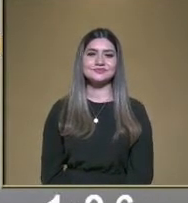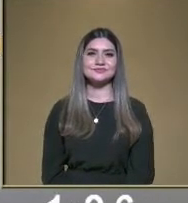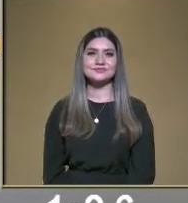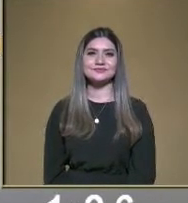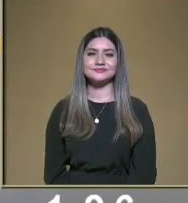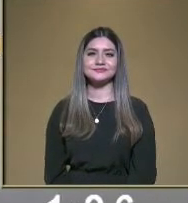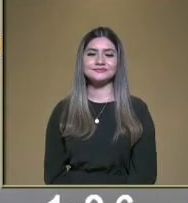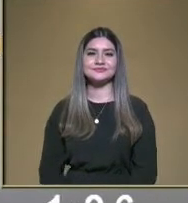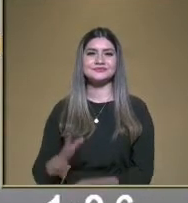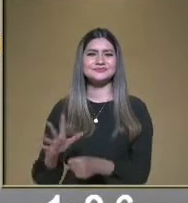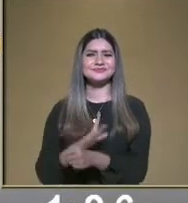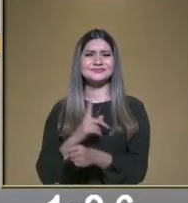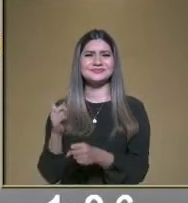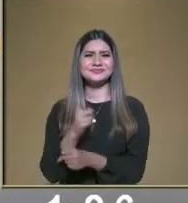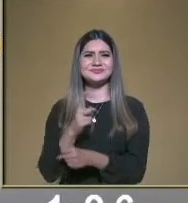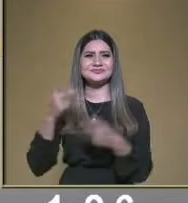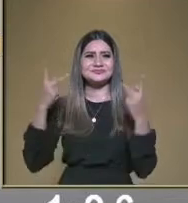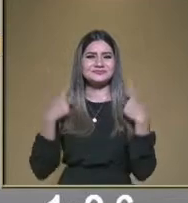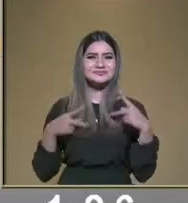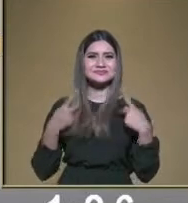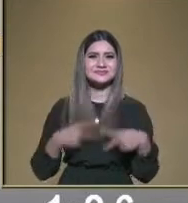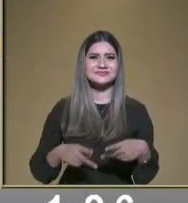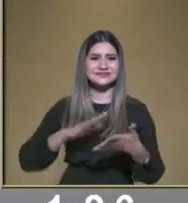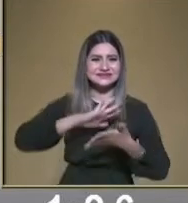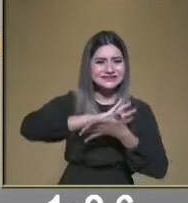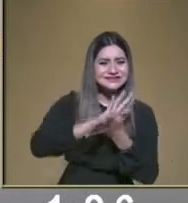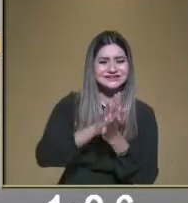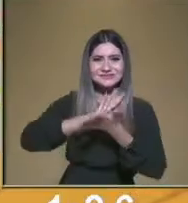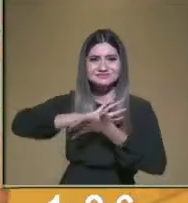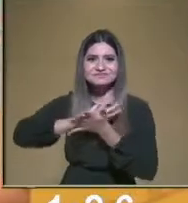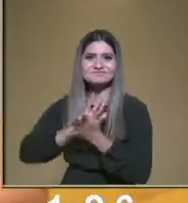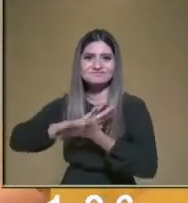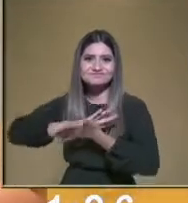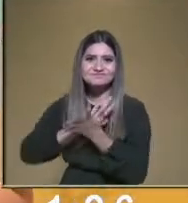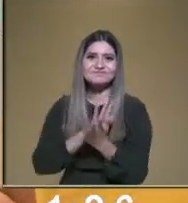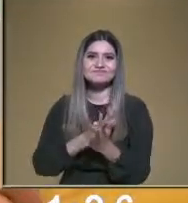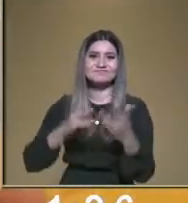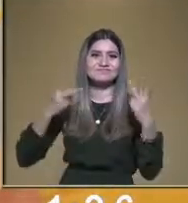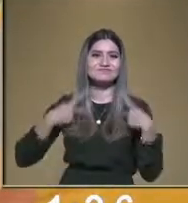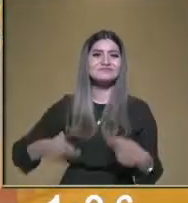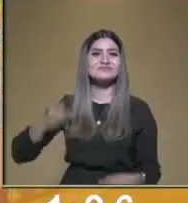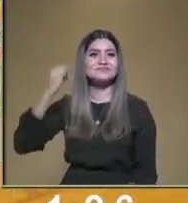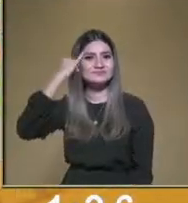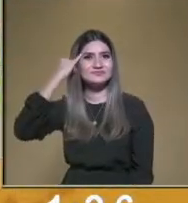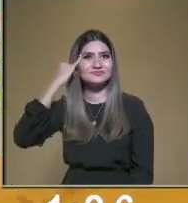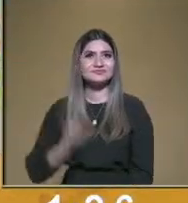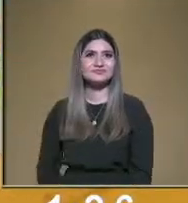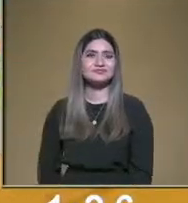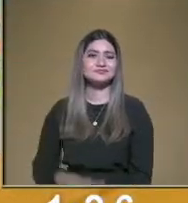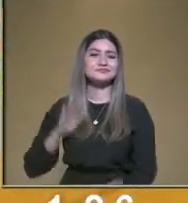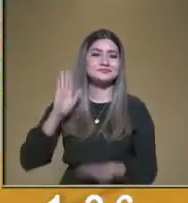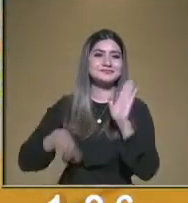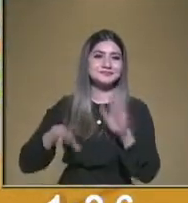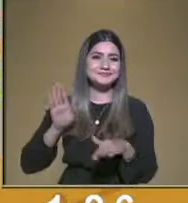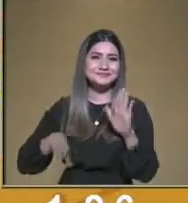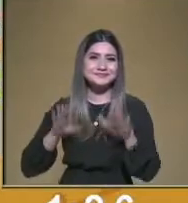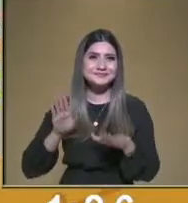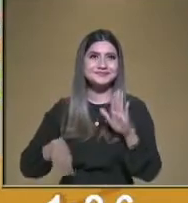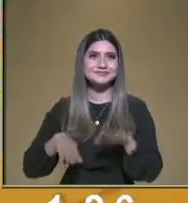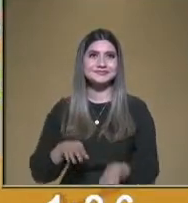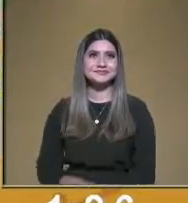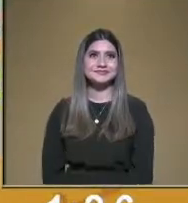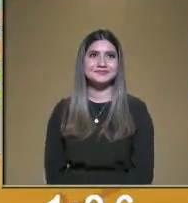muchas personas tratan mal a los indígenas? Porque en ocasiones no saben o que